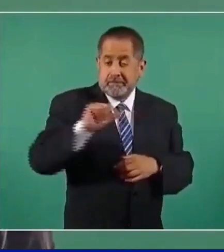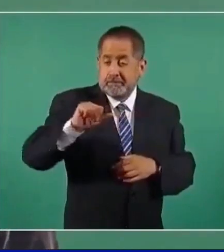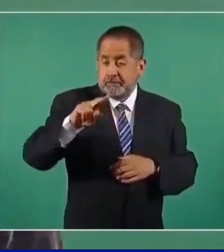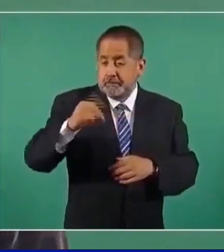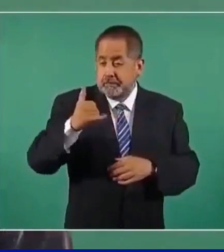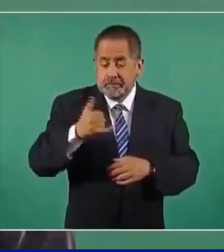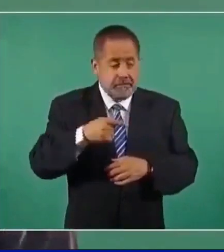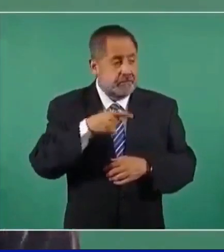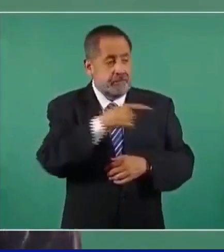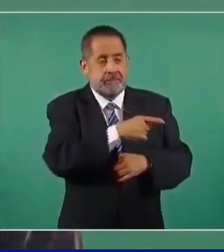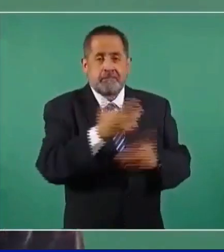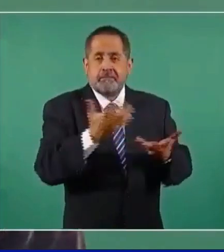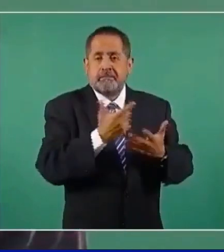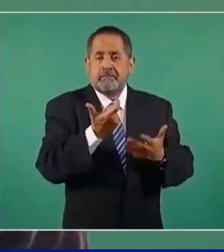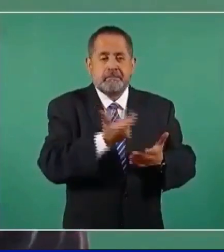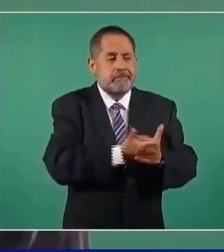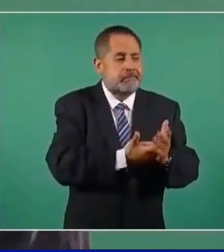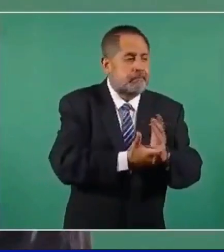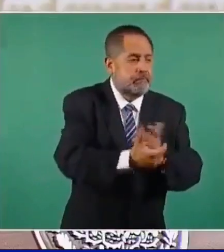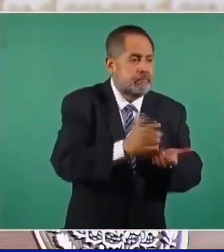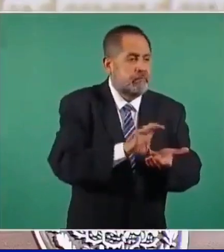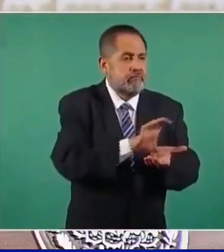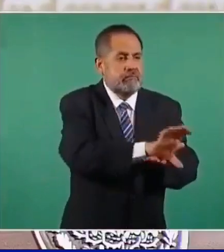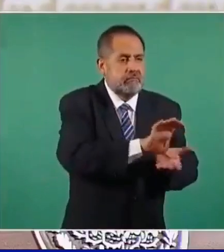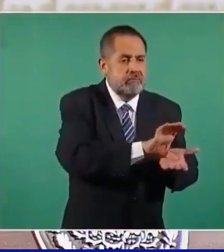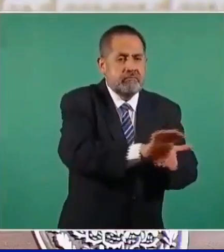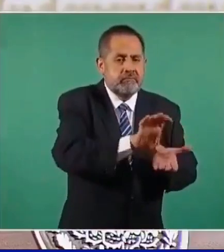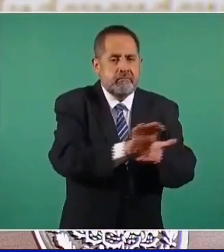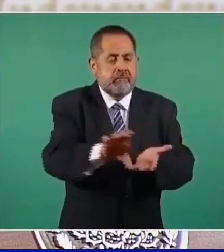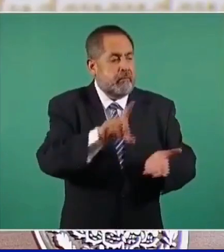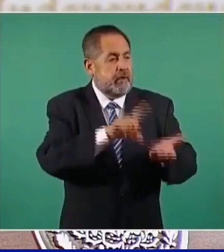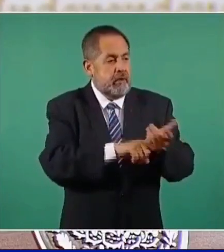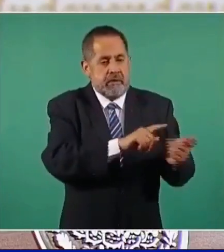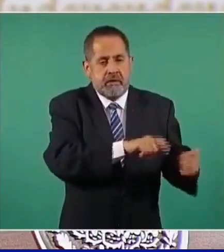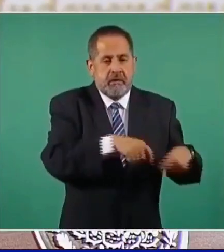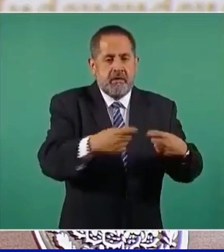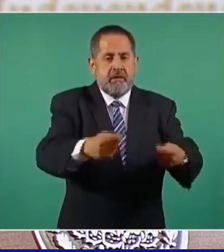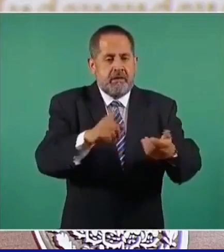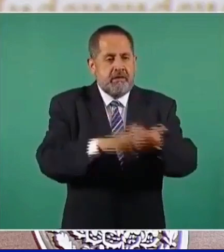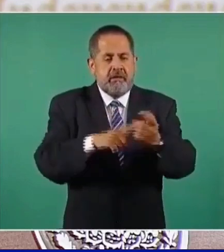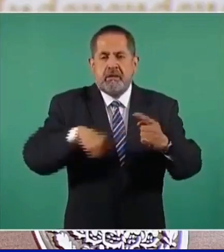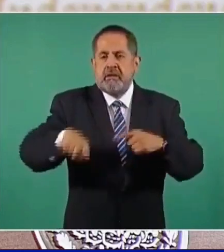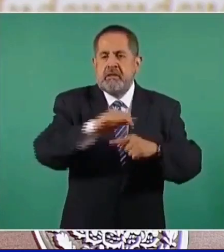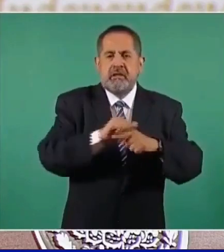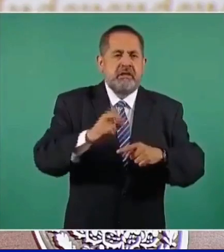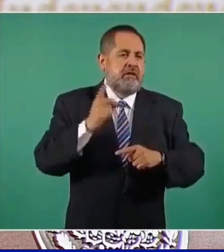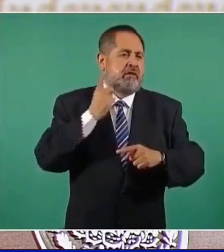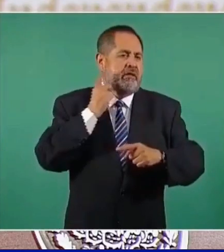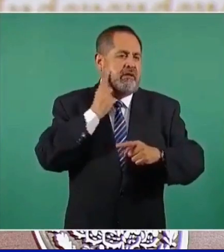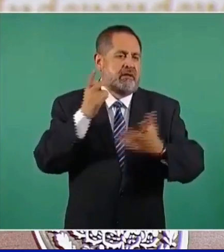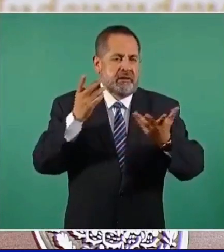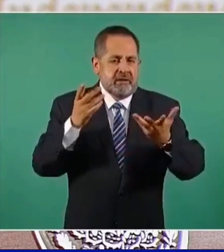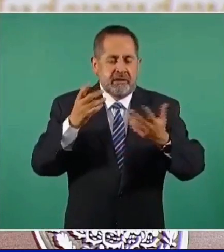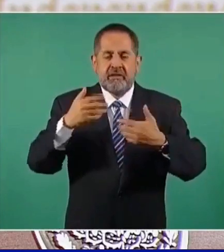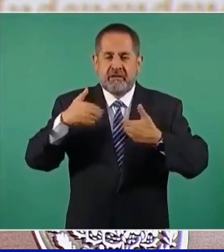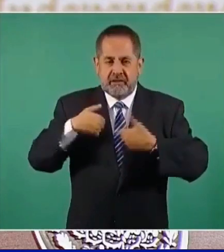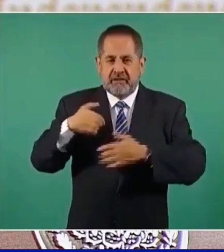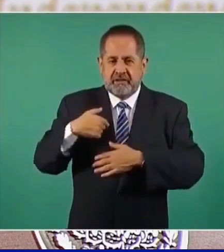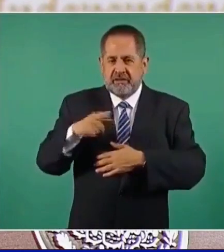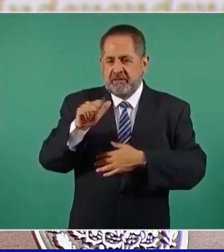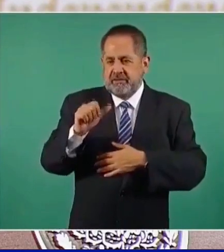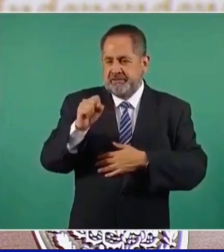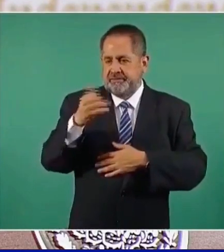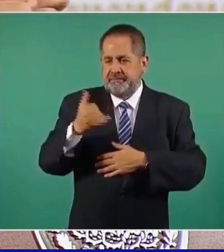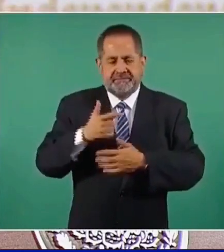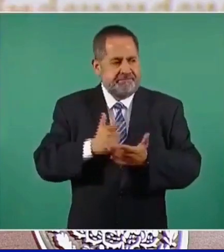a legisladores y a